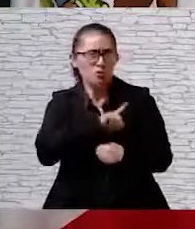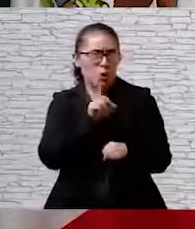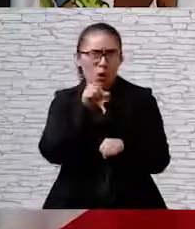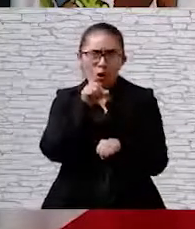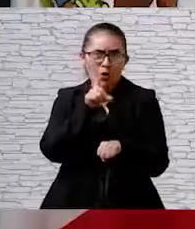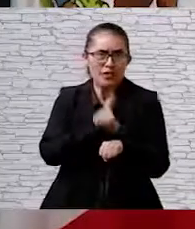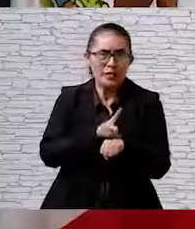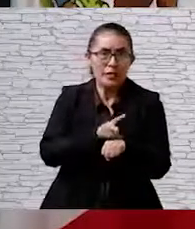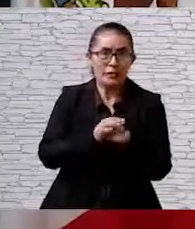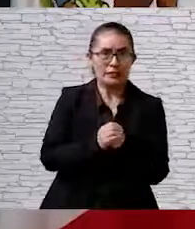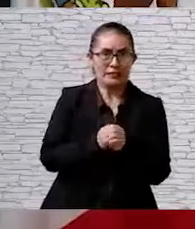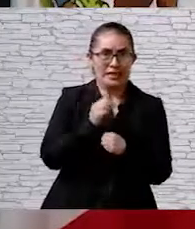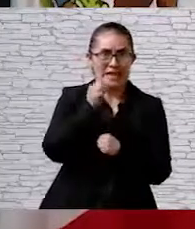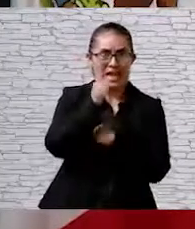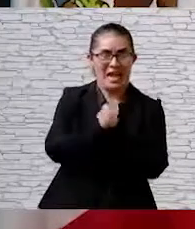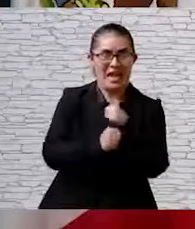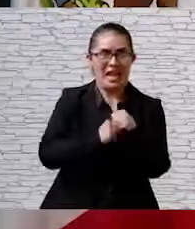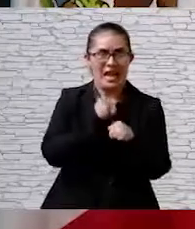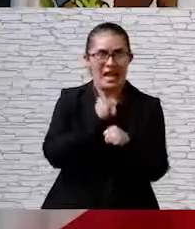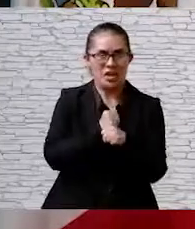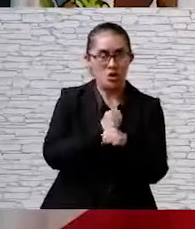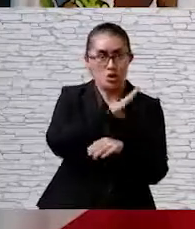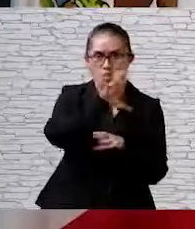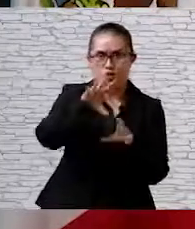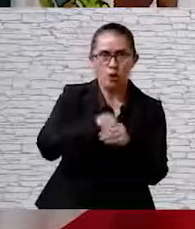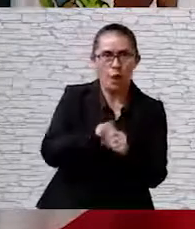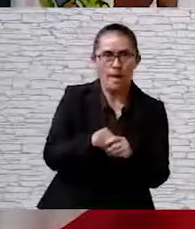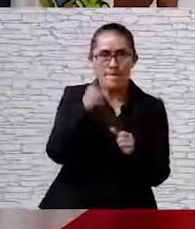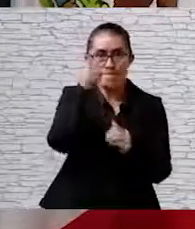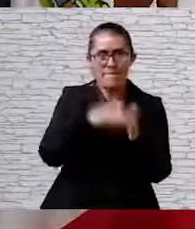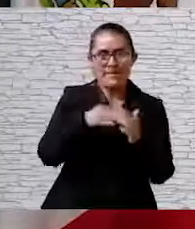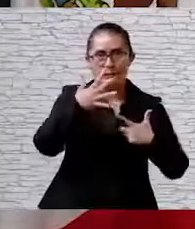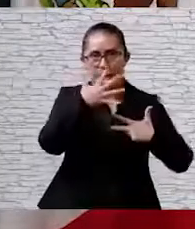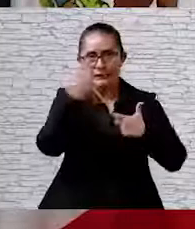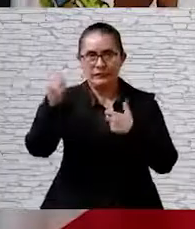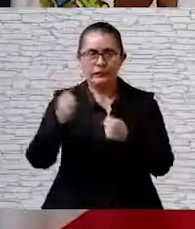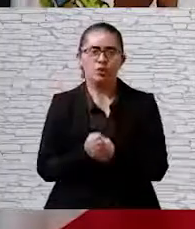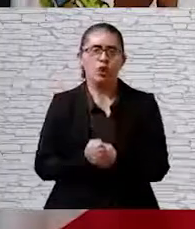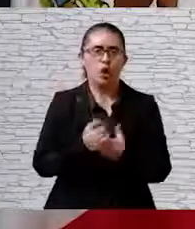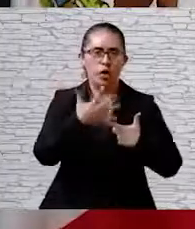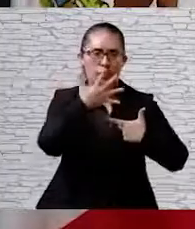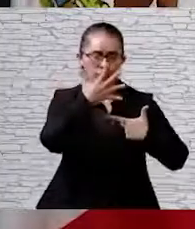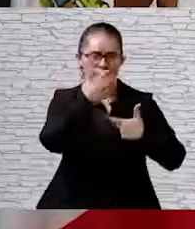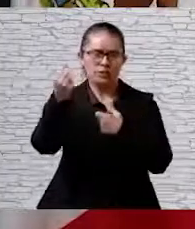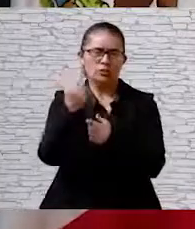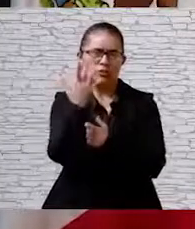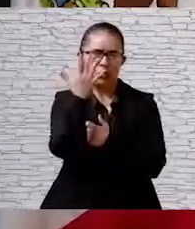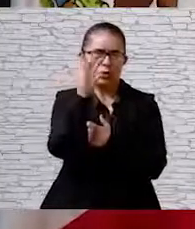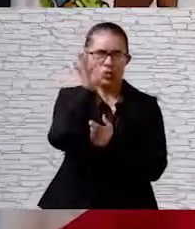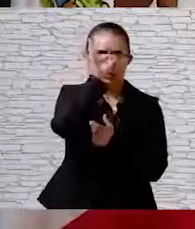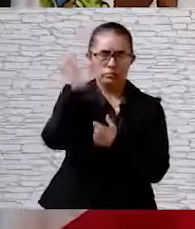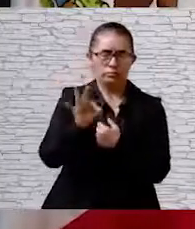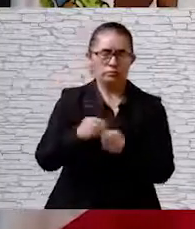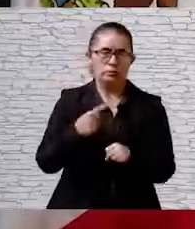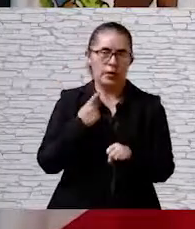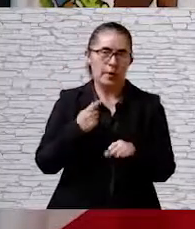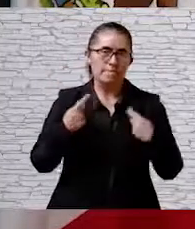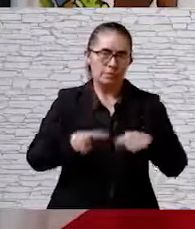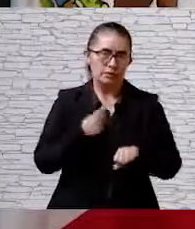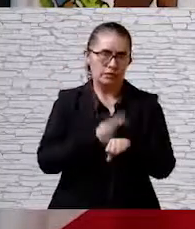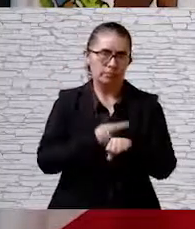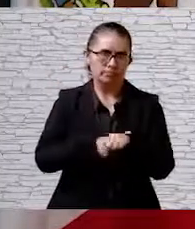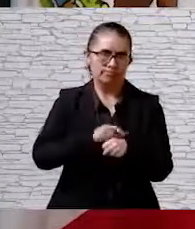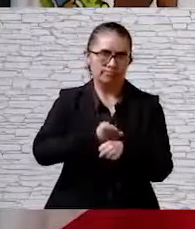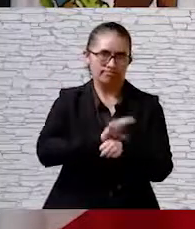solo día. Tan solo en lo que va del año, hemos sumado más de 1.750 nuevos casos positivos